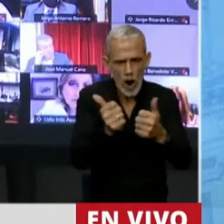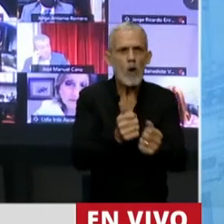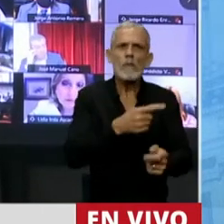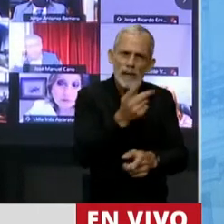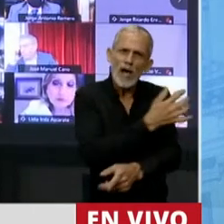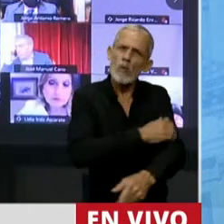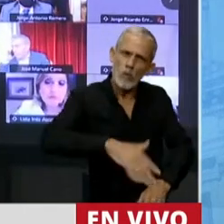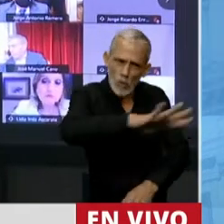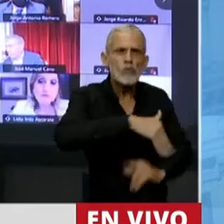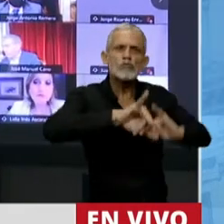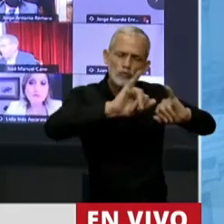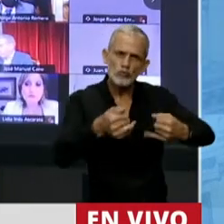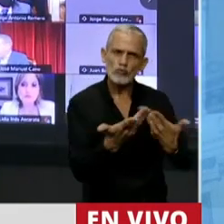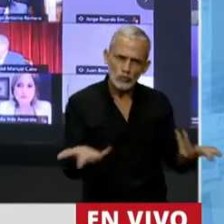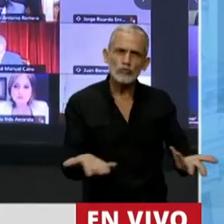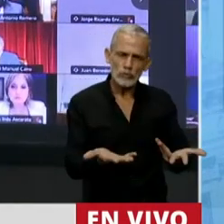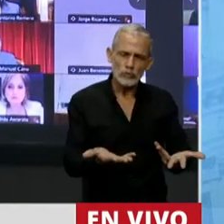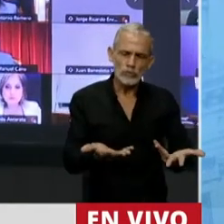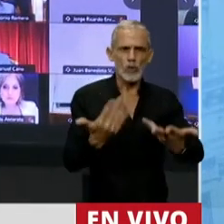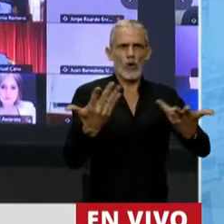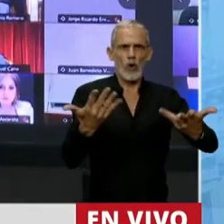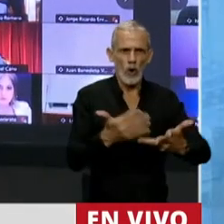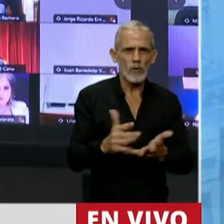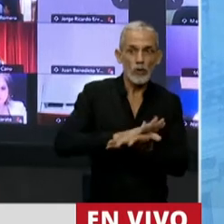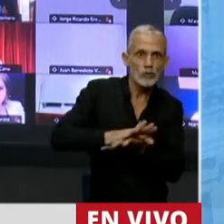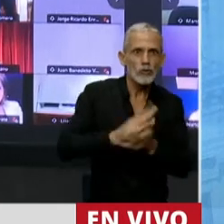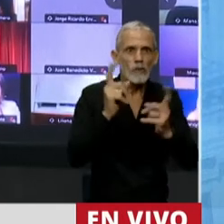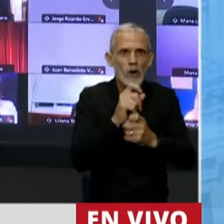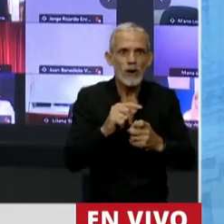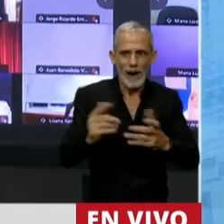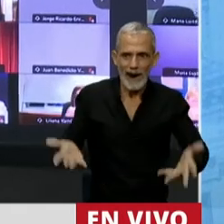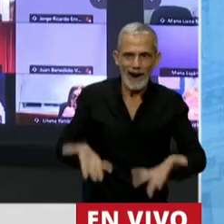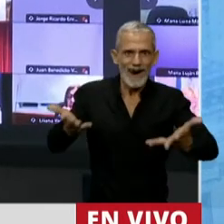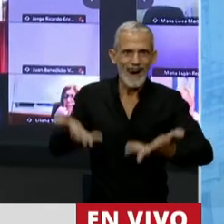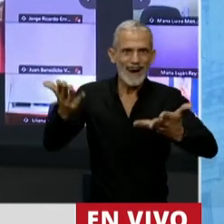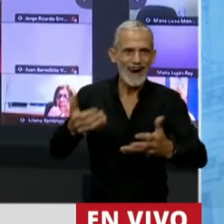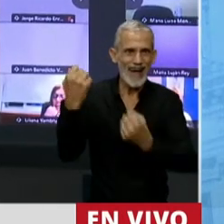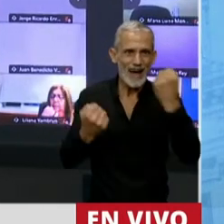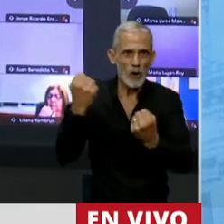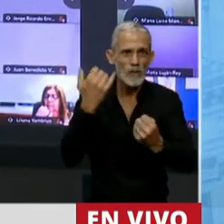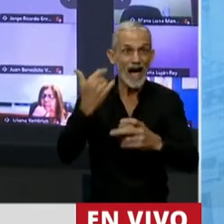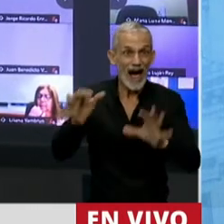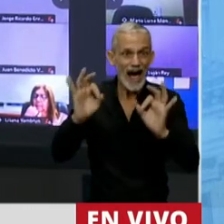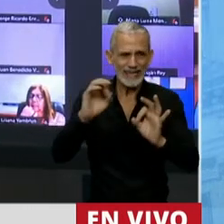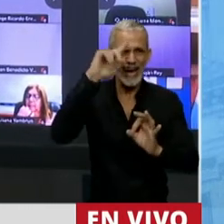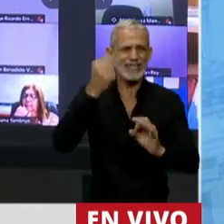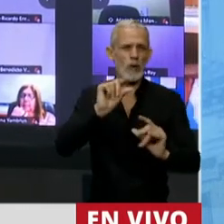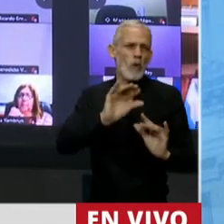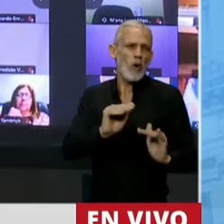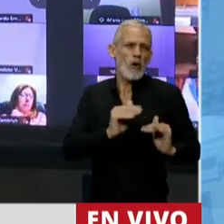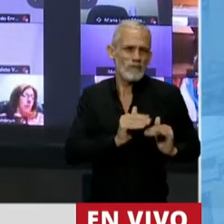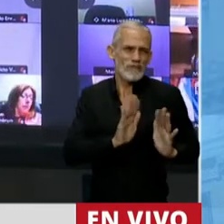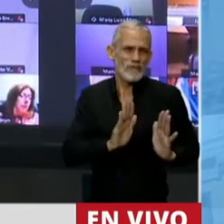sectores más desposeídos, más vulnerables, hasta tanto resolvamos el problema del crecimiento que necesitamos para resolver el problema de la